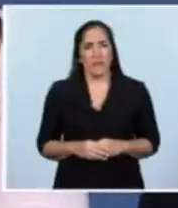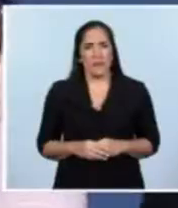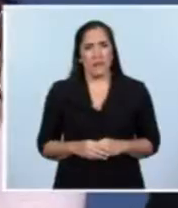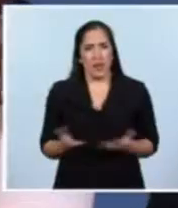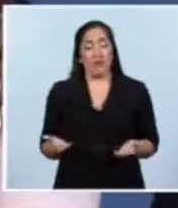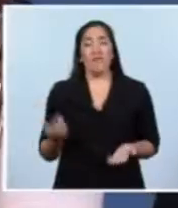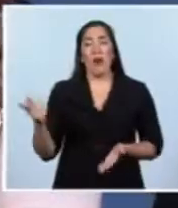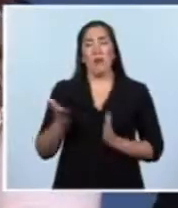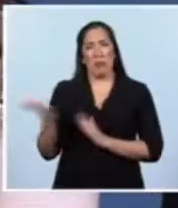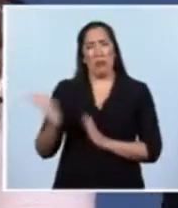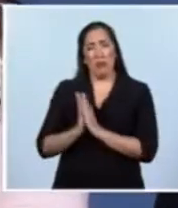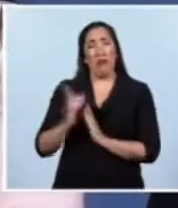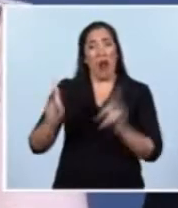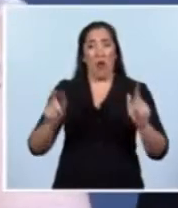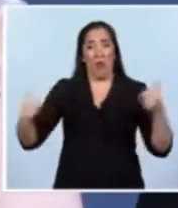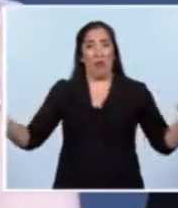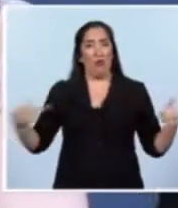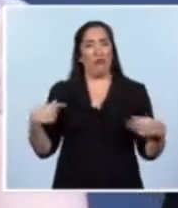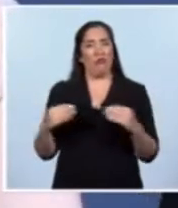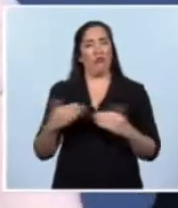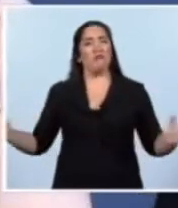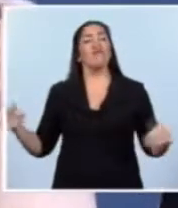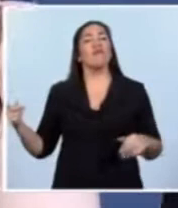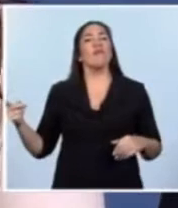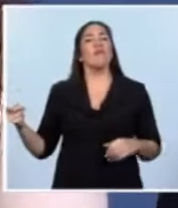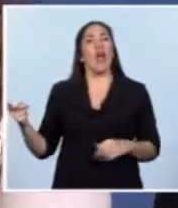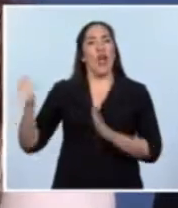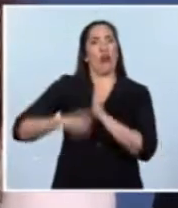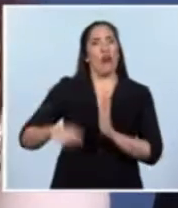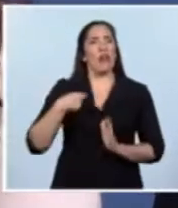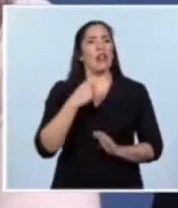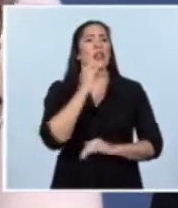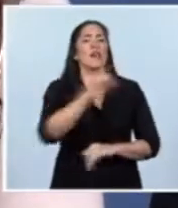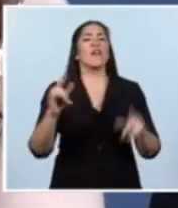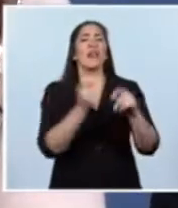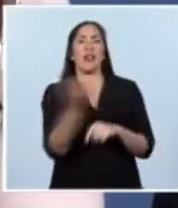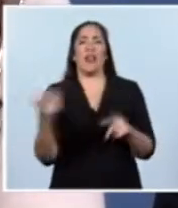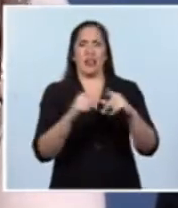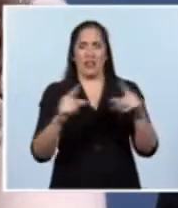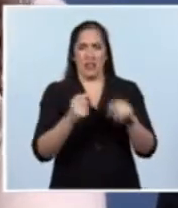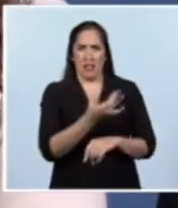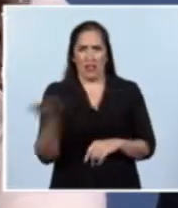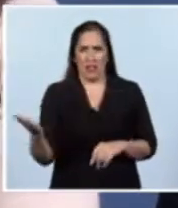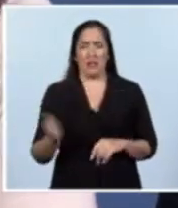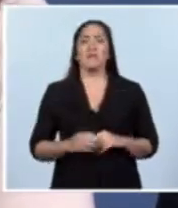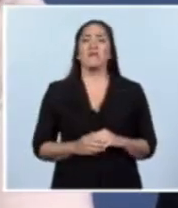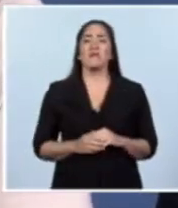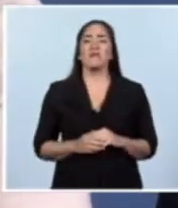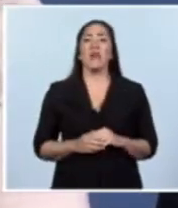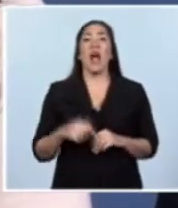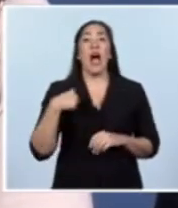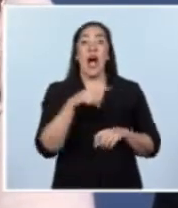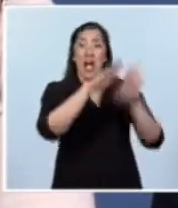Cualquier cosa me corrigen ustedes, para eso los tengo acá. Este es un depósito que va a permitir que haya